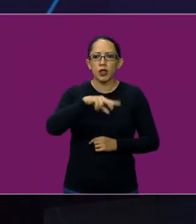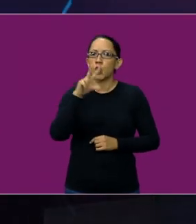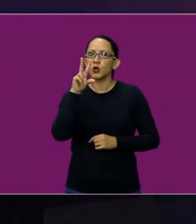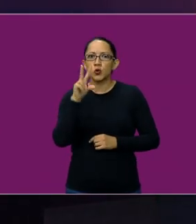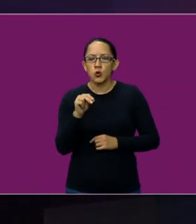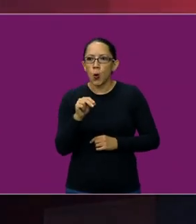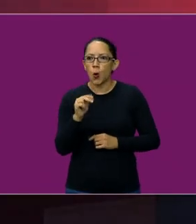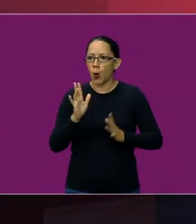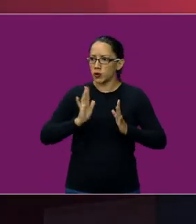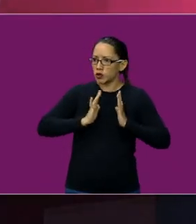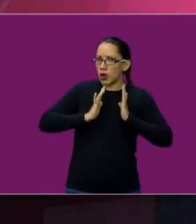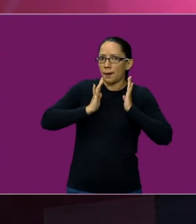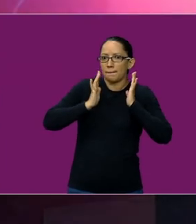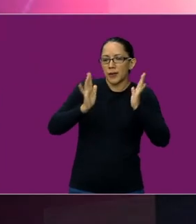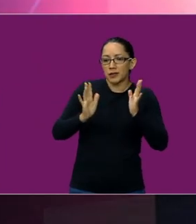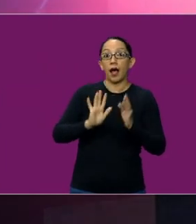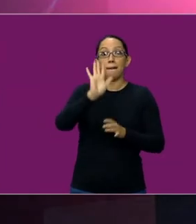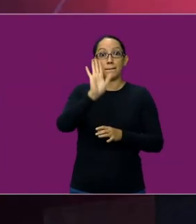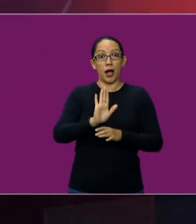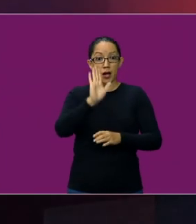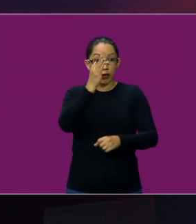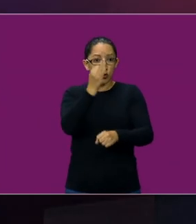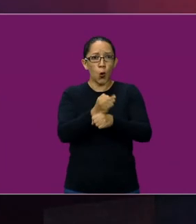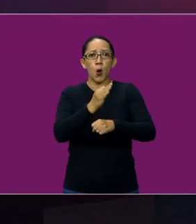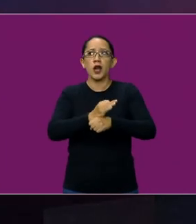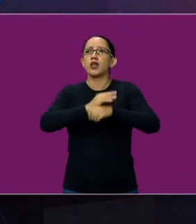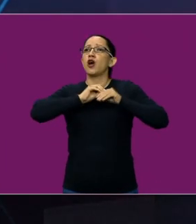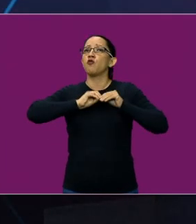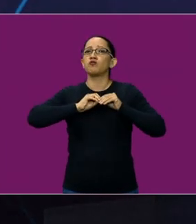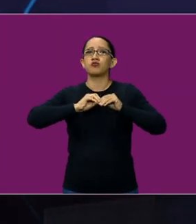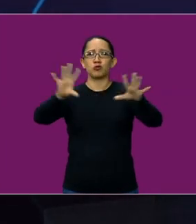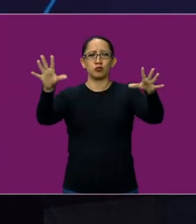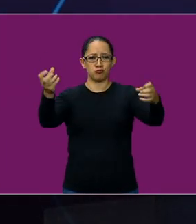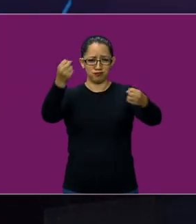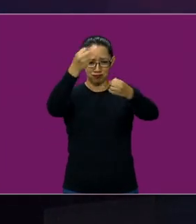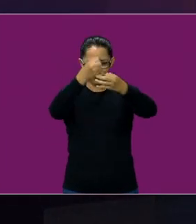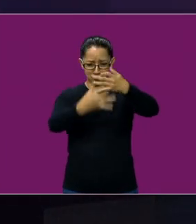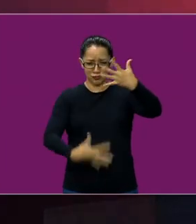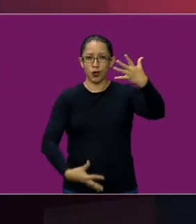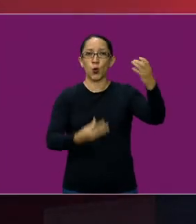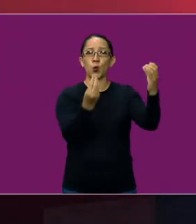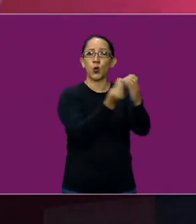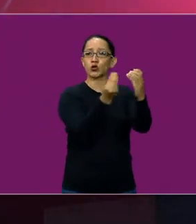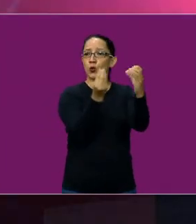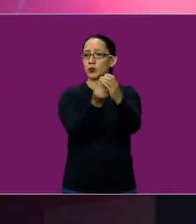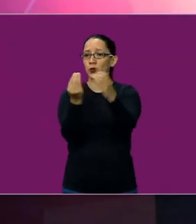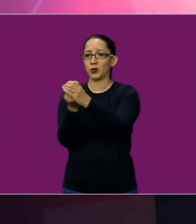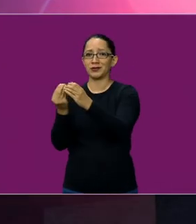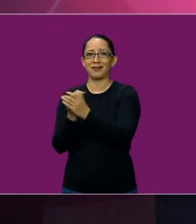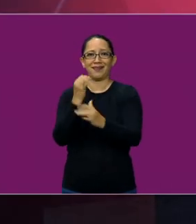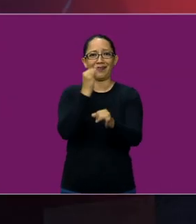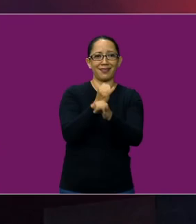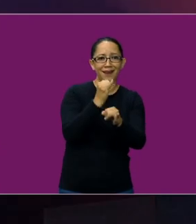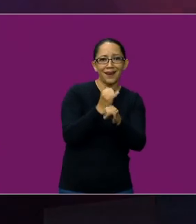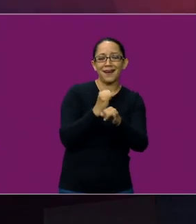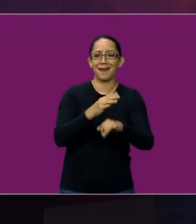Hay ahorita como un boom de cursos de lengua de señas por internet.